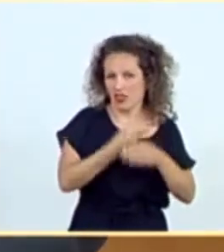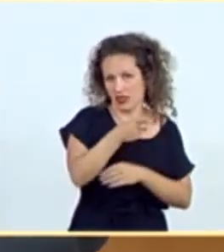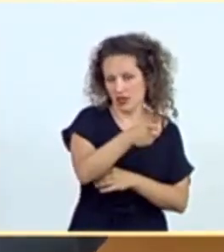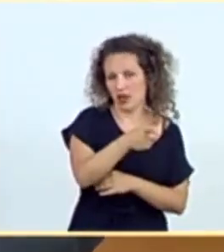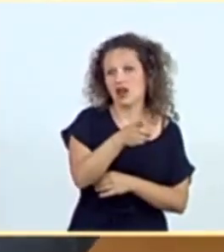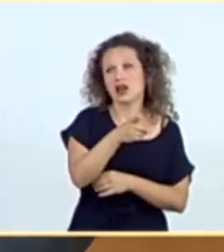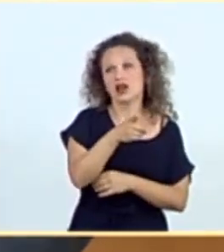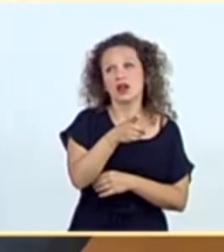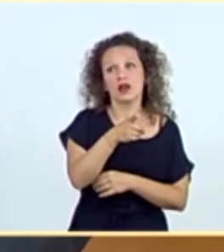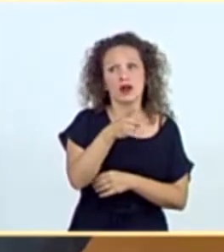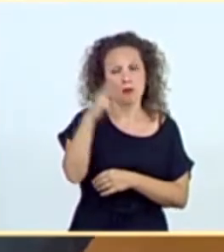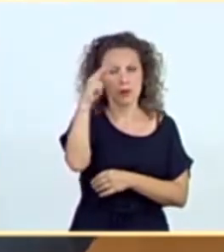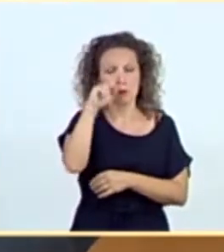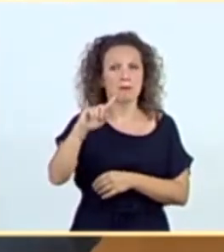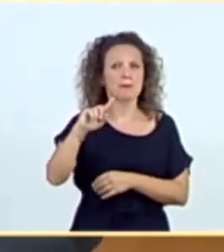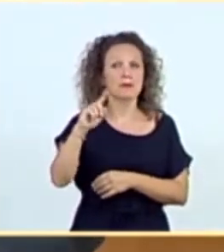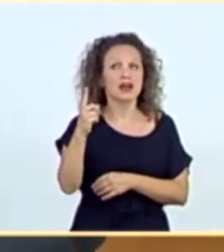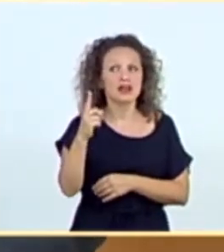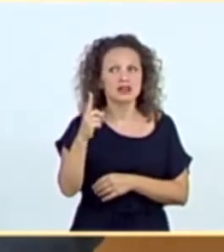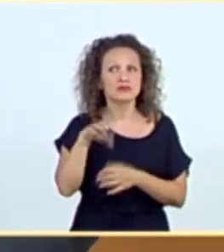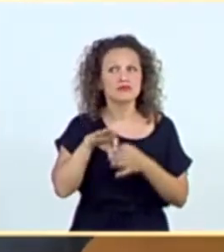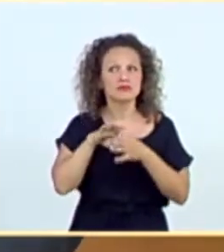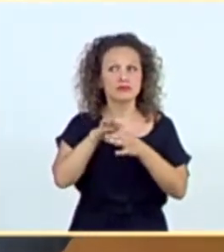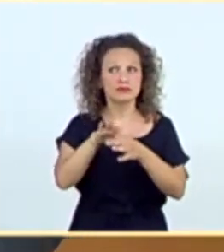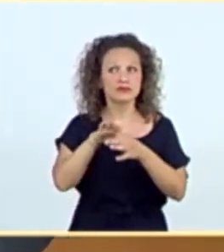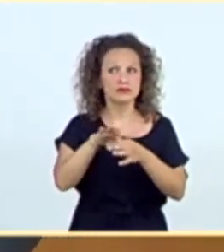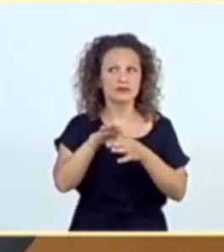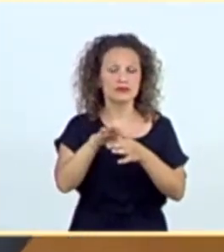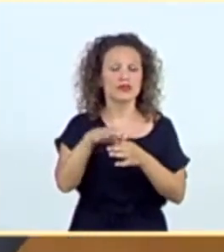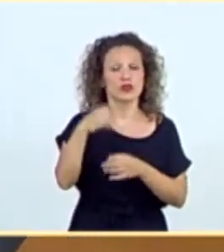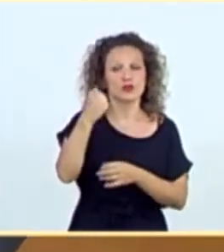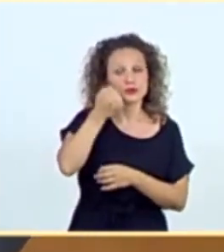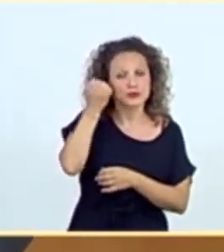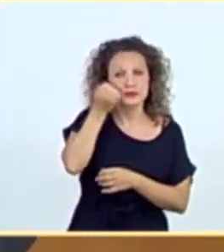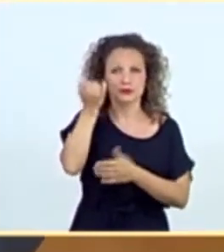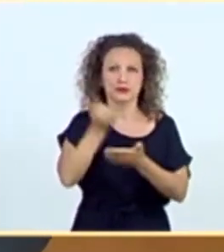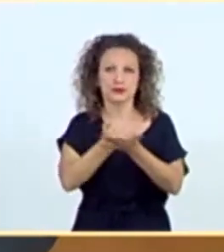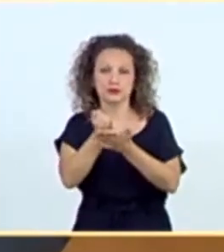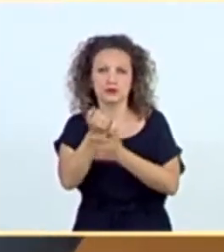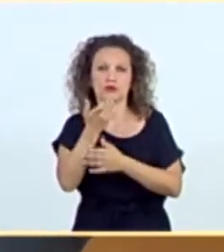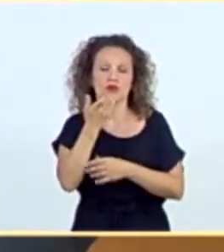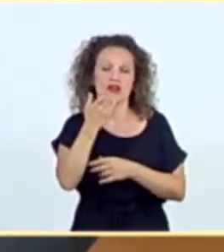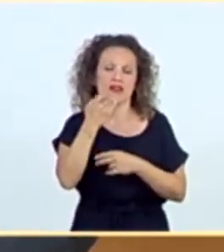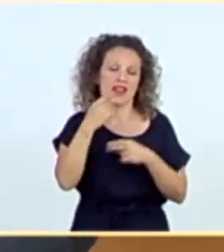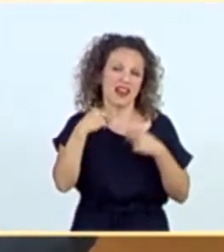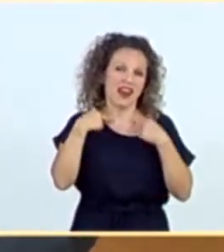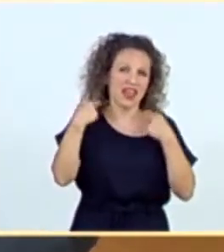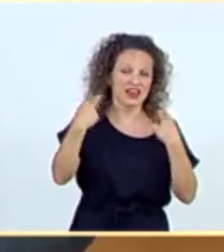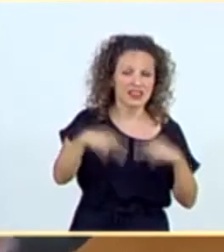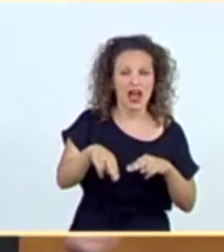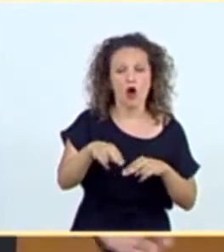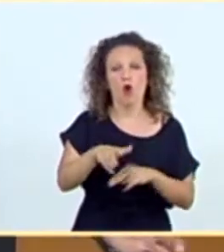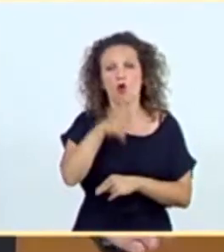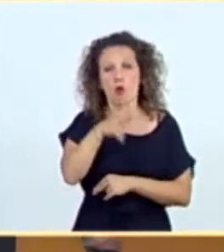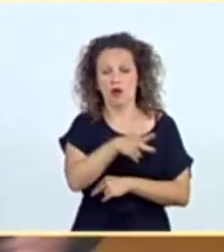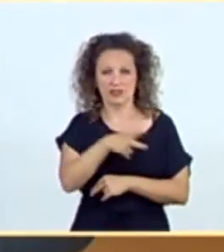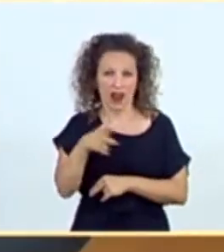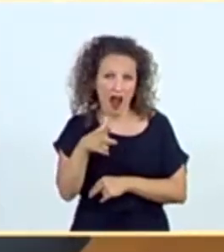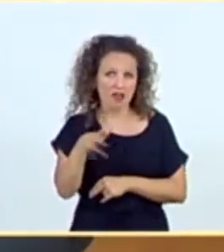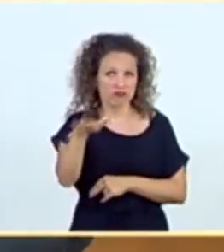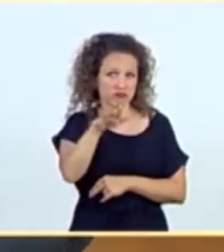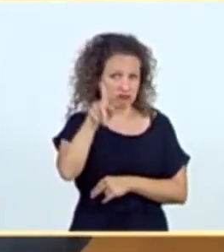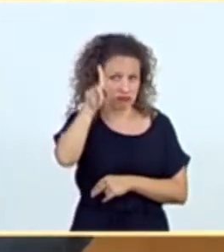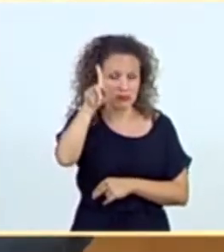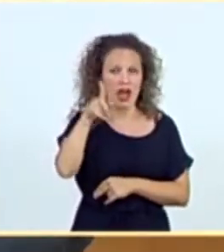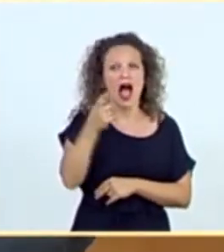quizás los que más nos preocupan ahora, los vinculados a algunas explotaciones autofrutícolas, en zona de Lérida y en la zona de Huesca, algunos de ellos